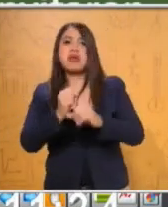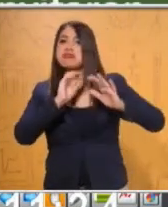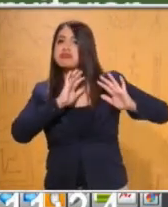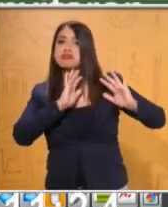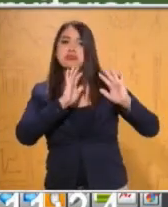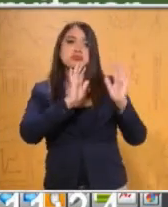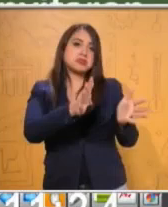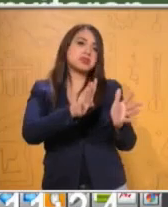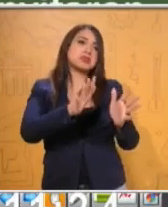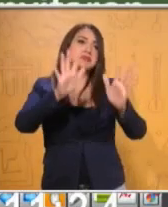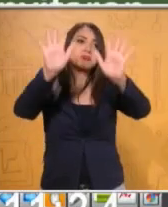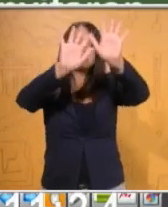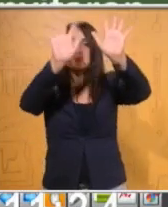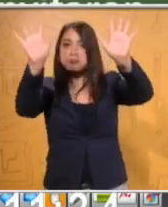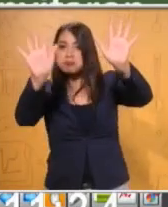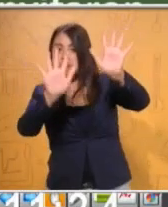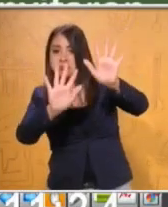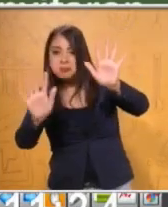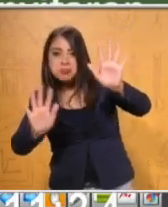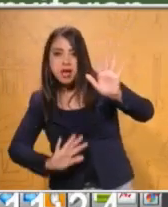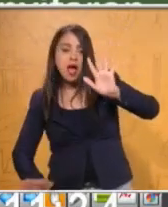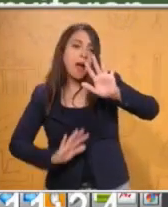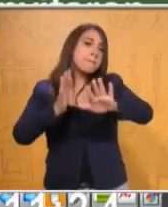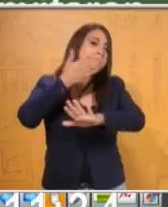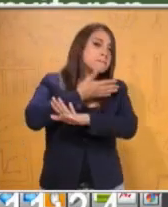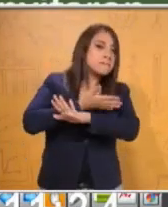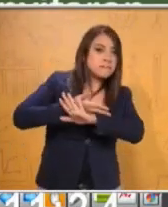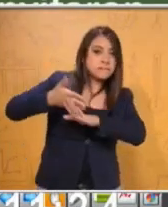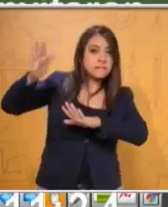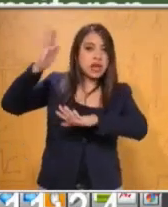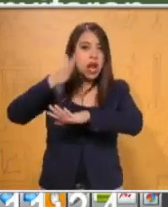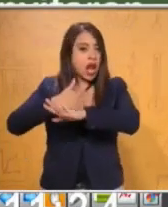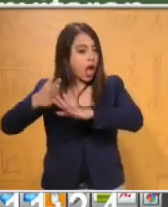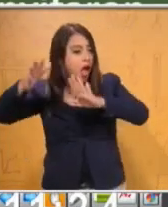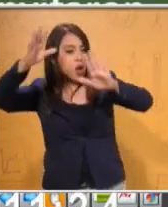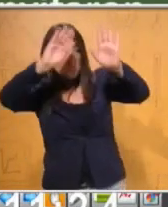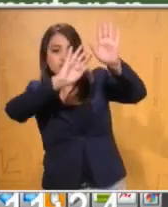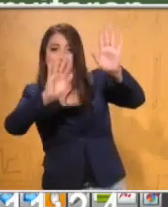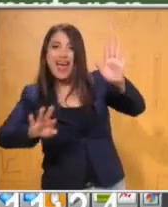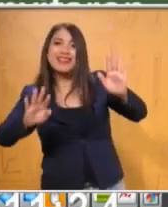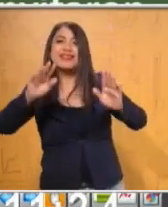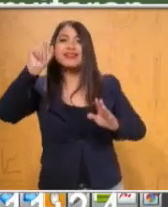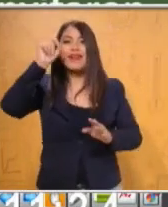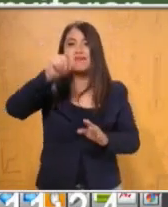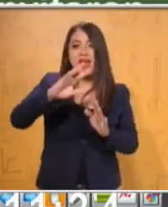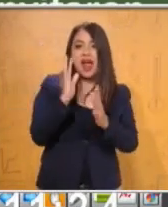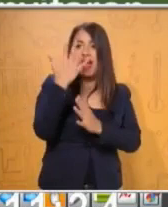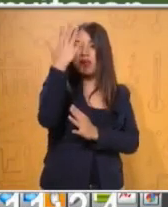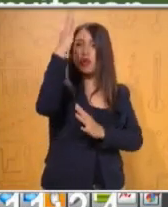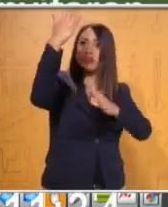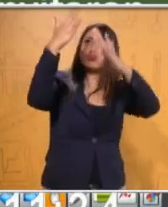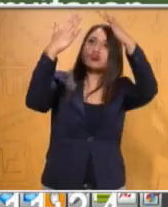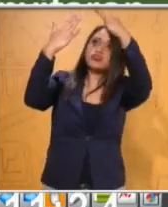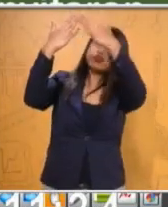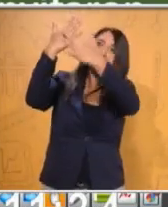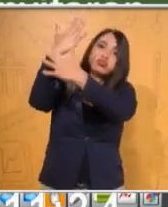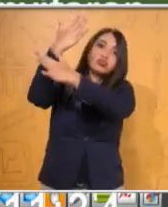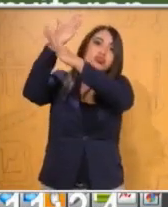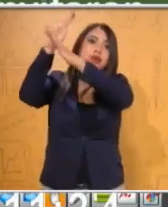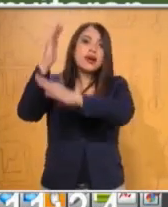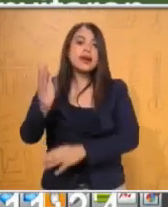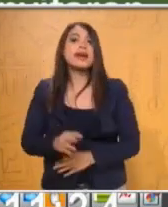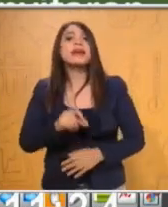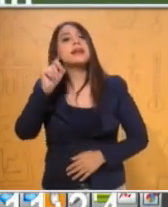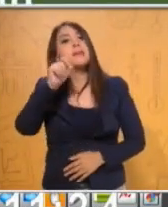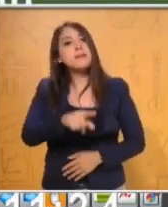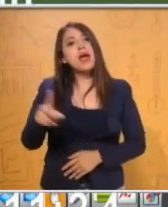con su gran manto blanco y la escarcha cubrió de plata los árboles. Y enseguida invitaron a su triste amigo el viento del